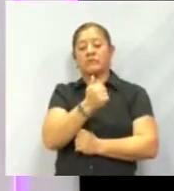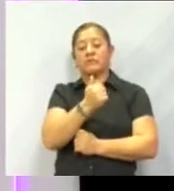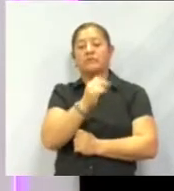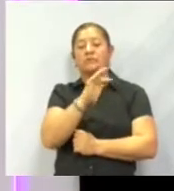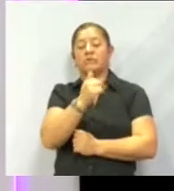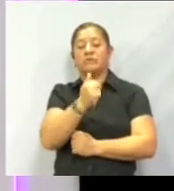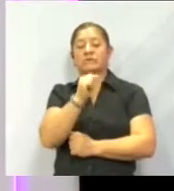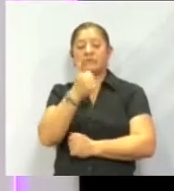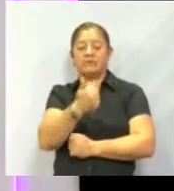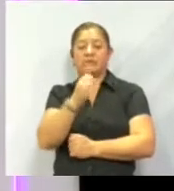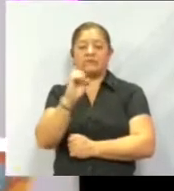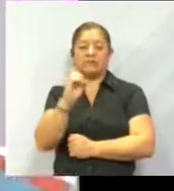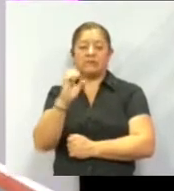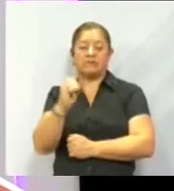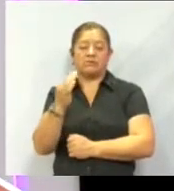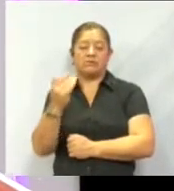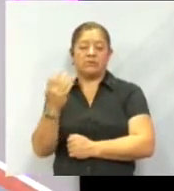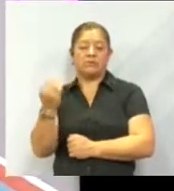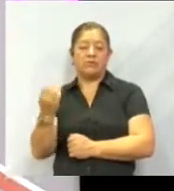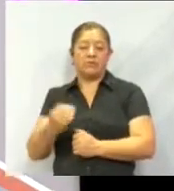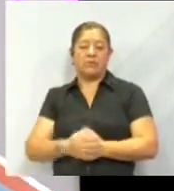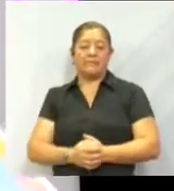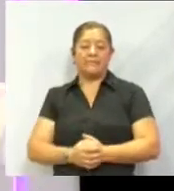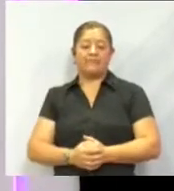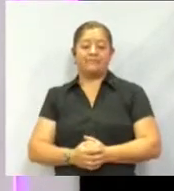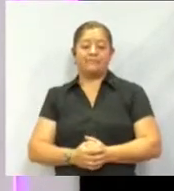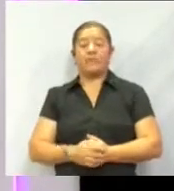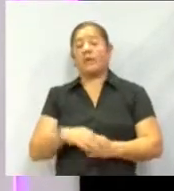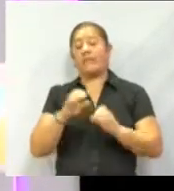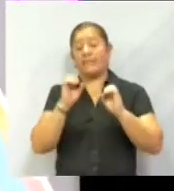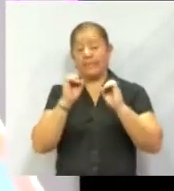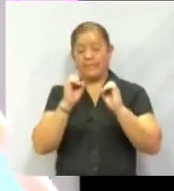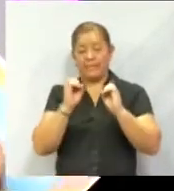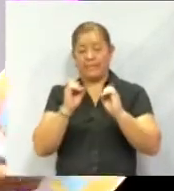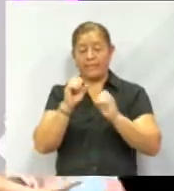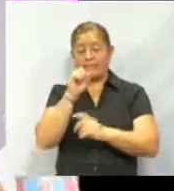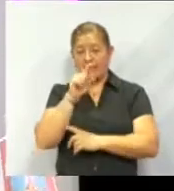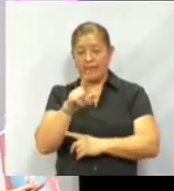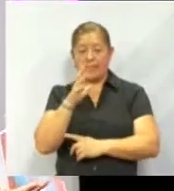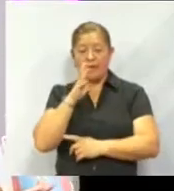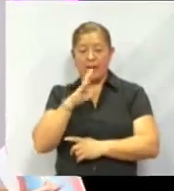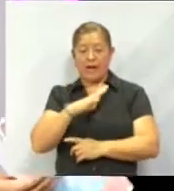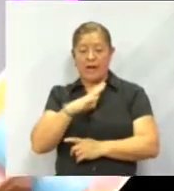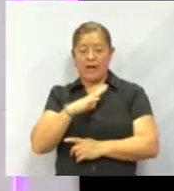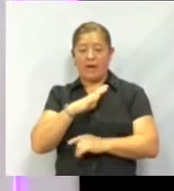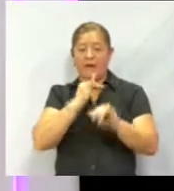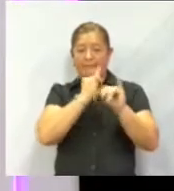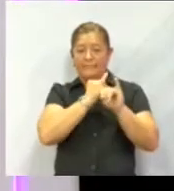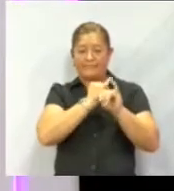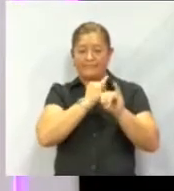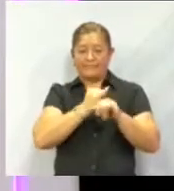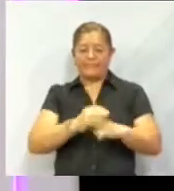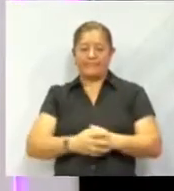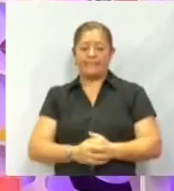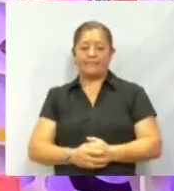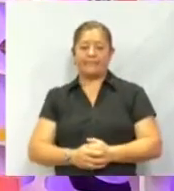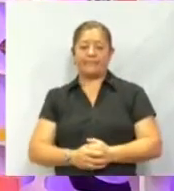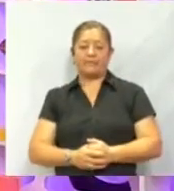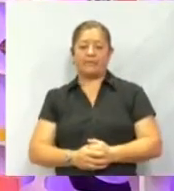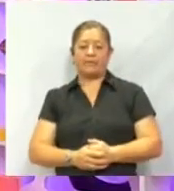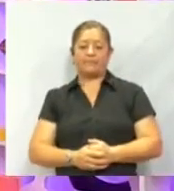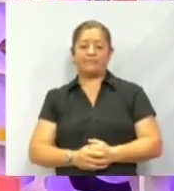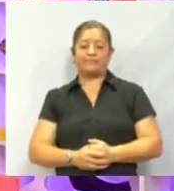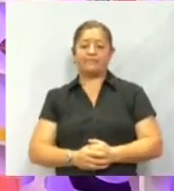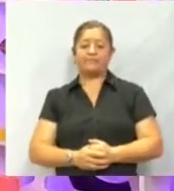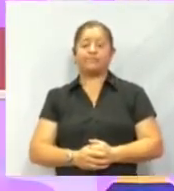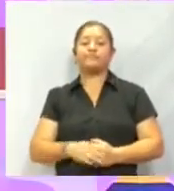-0059. Otra forma de ponerte en contacto con nosotros son las redes, ¿no es así Nico? Es correcto, también contamos con